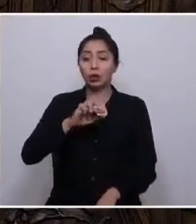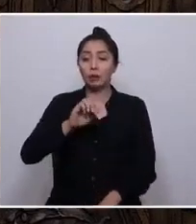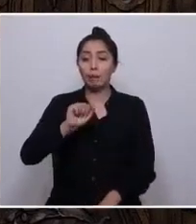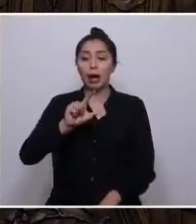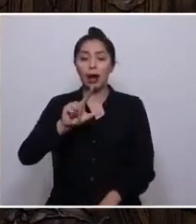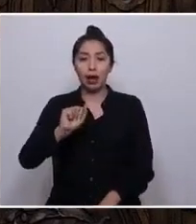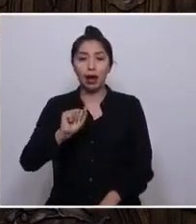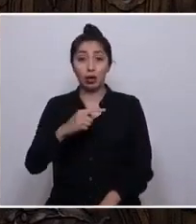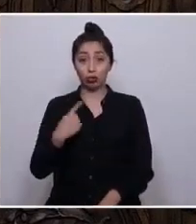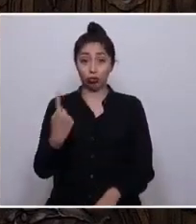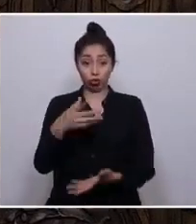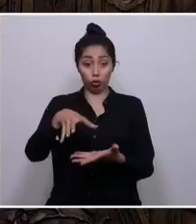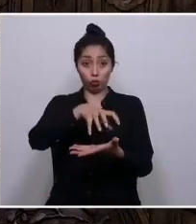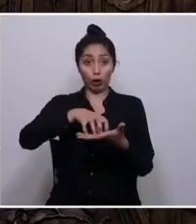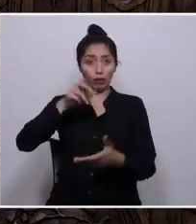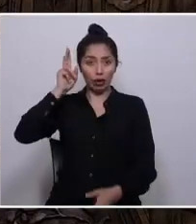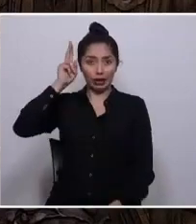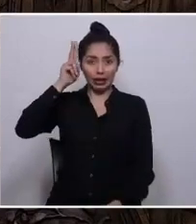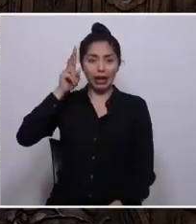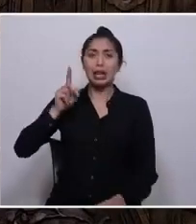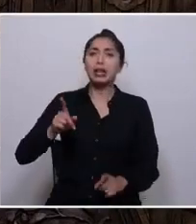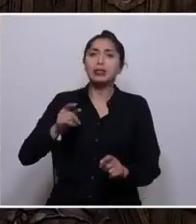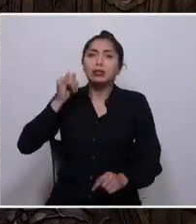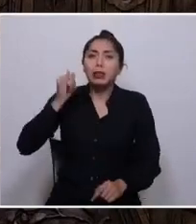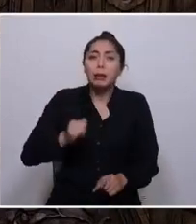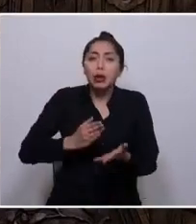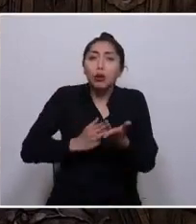indígenas, hemos dado siempre los primeros pasos.